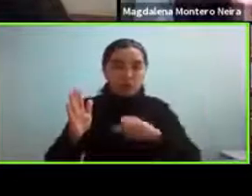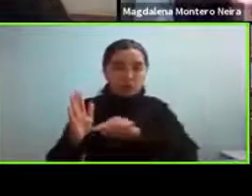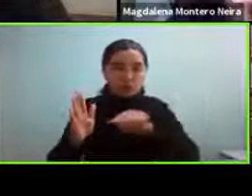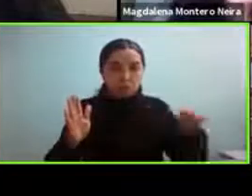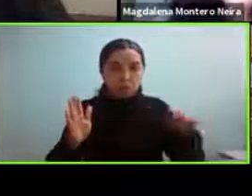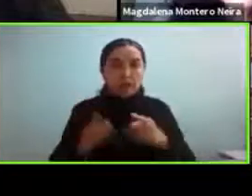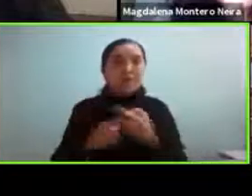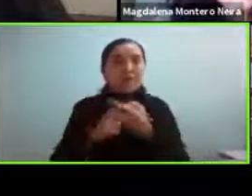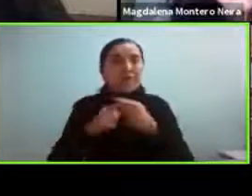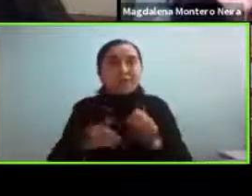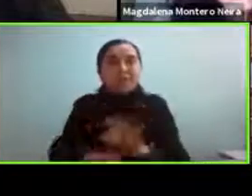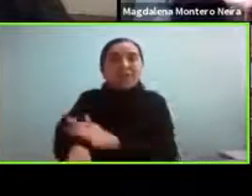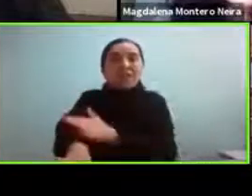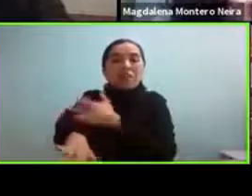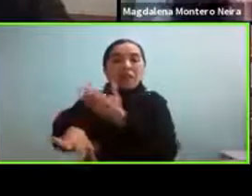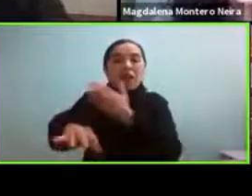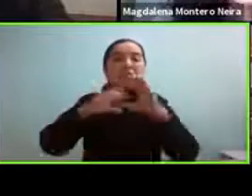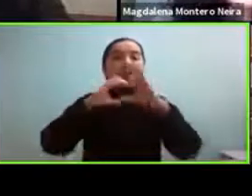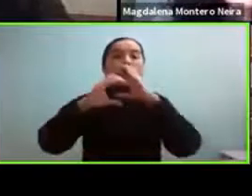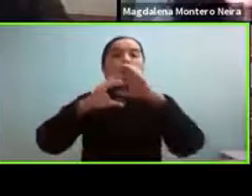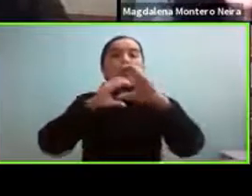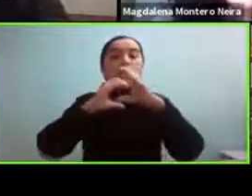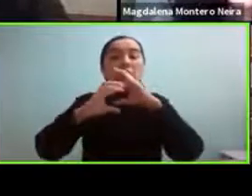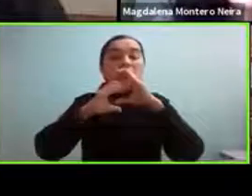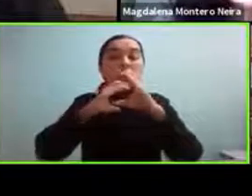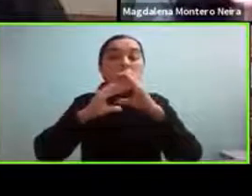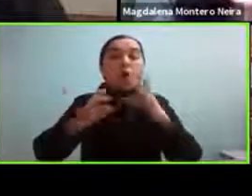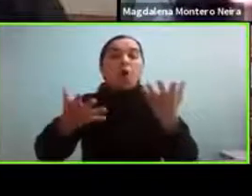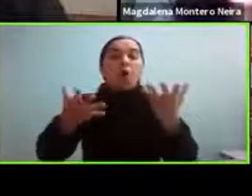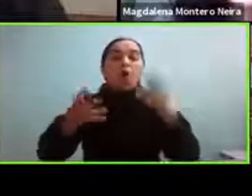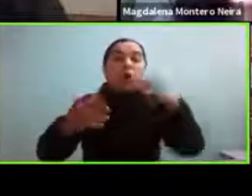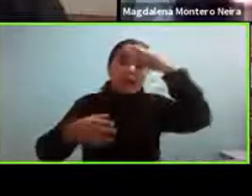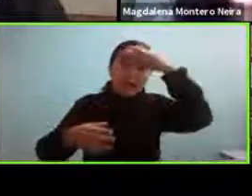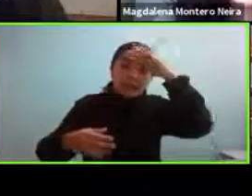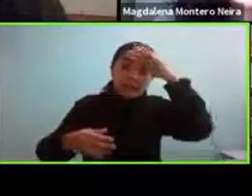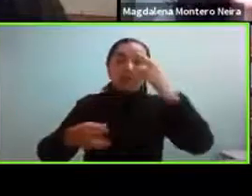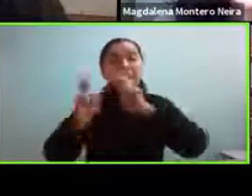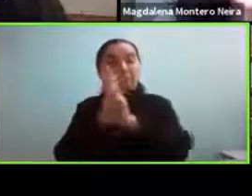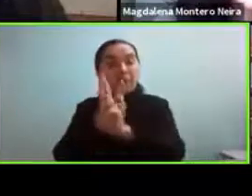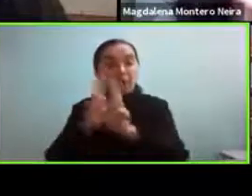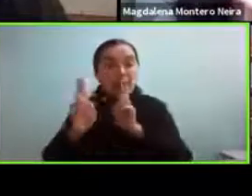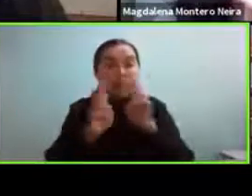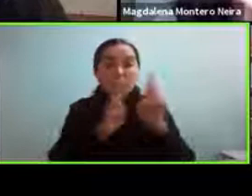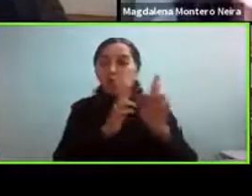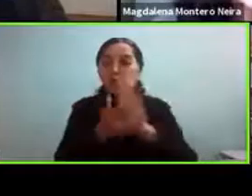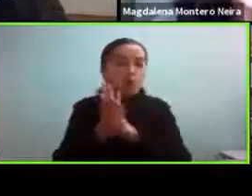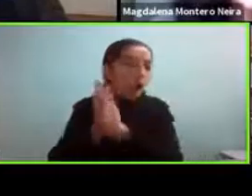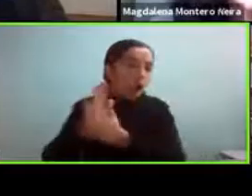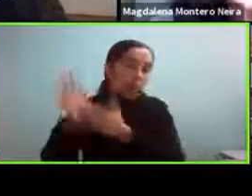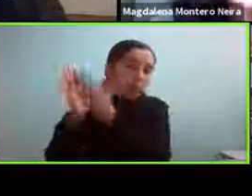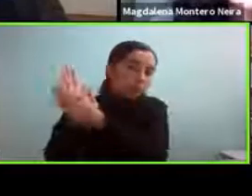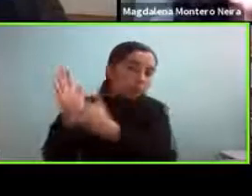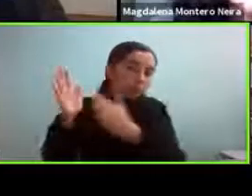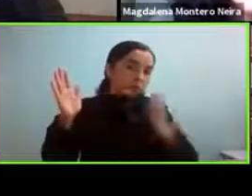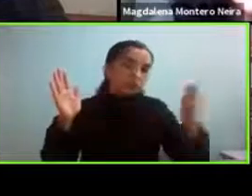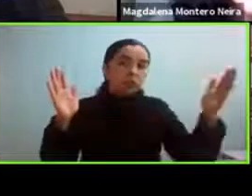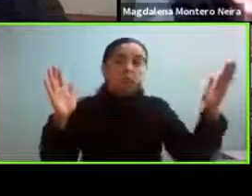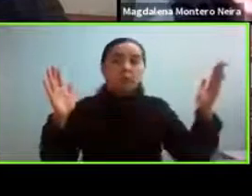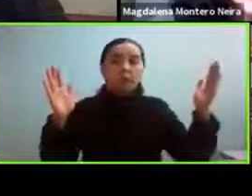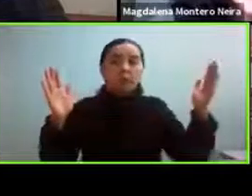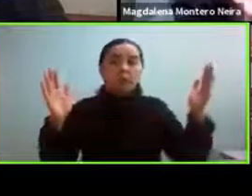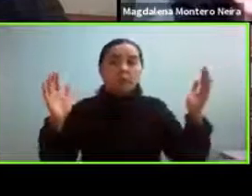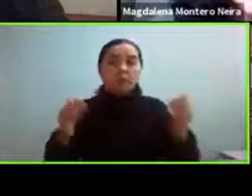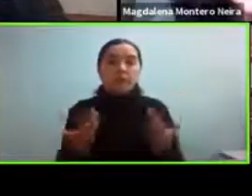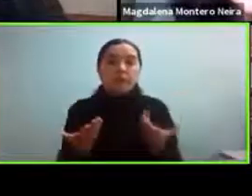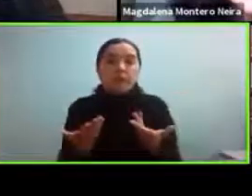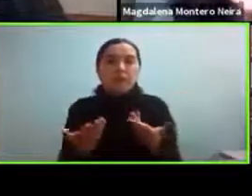a nivel de comunicación a nivel de relaciones y a todo nivel si no no serían comprendidas